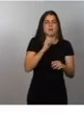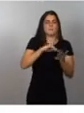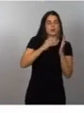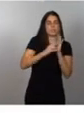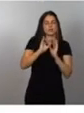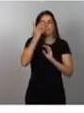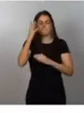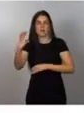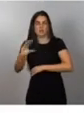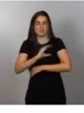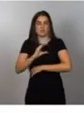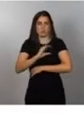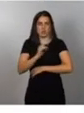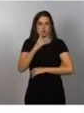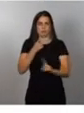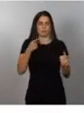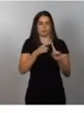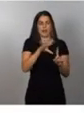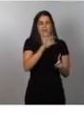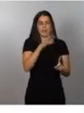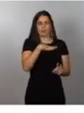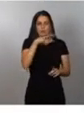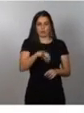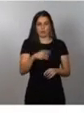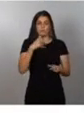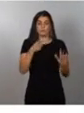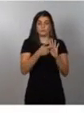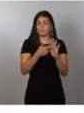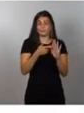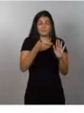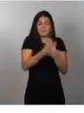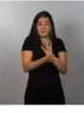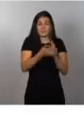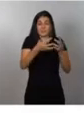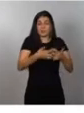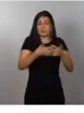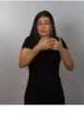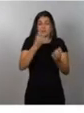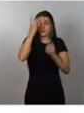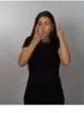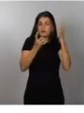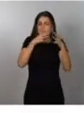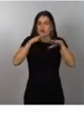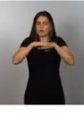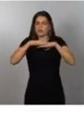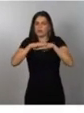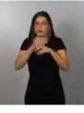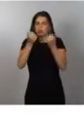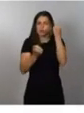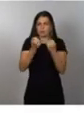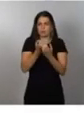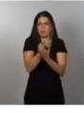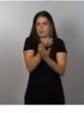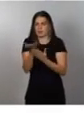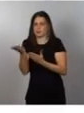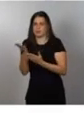oportunidad para consolidar la actividad industrial del tejido de automoción y a la del resto de todos